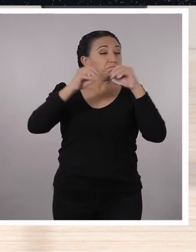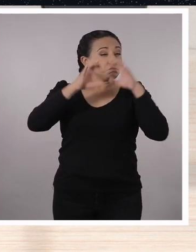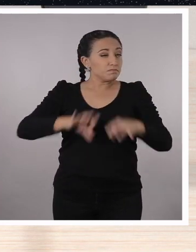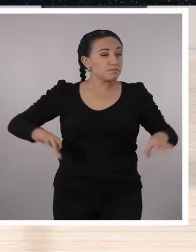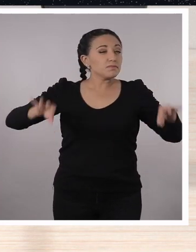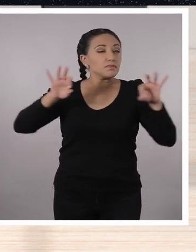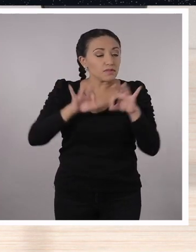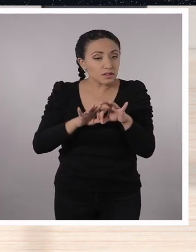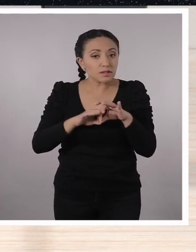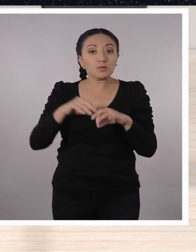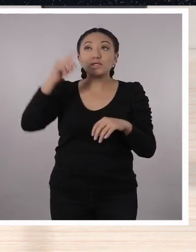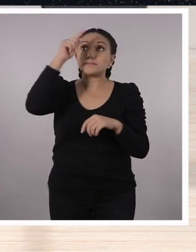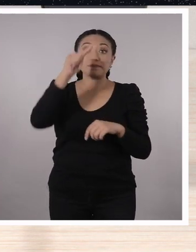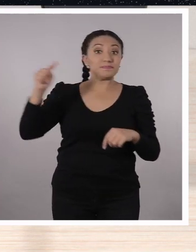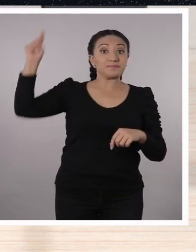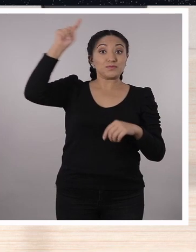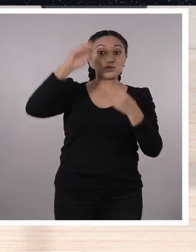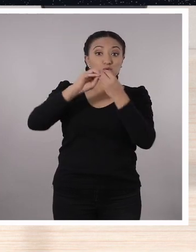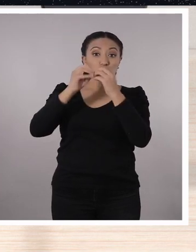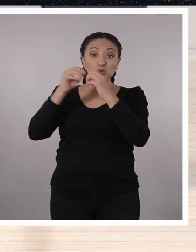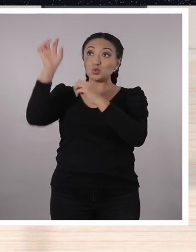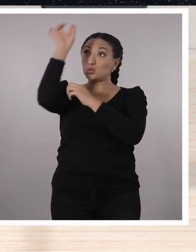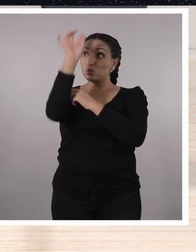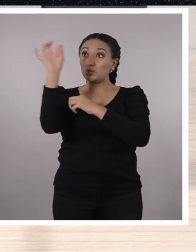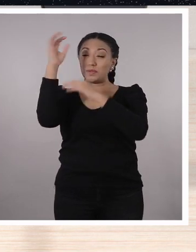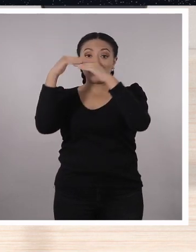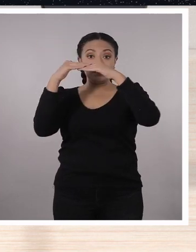lo más importante es el exponente.